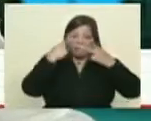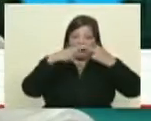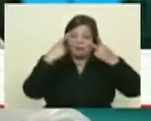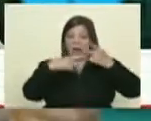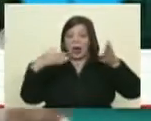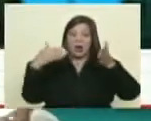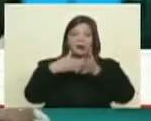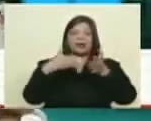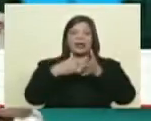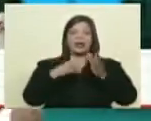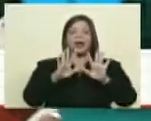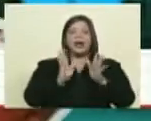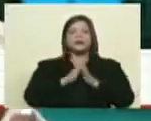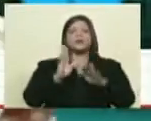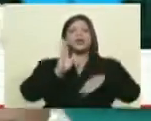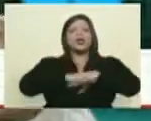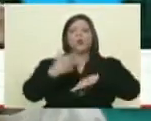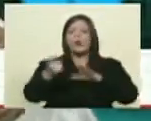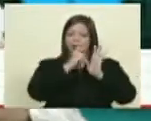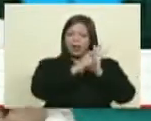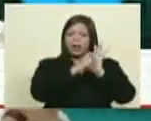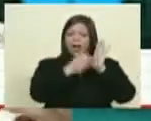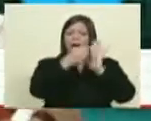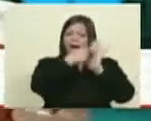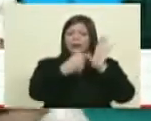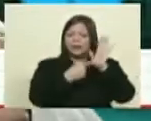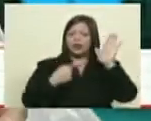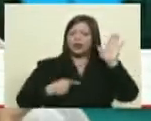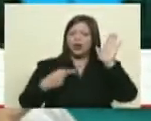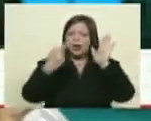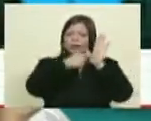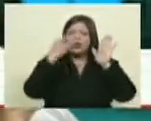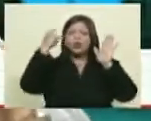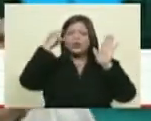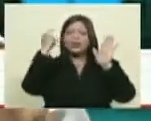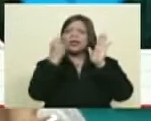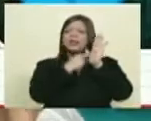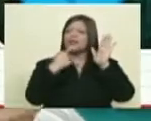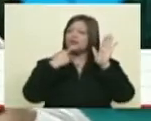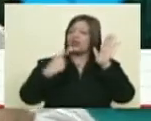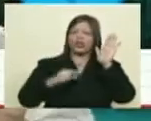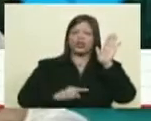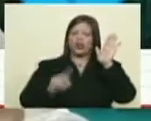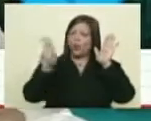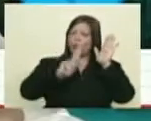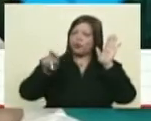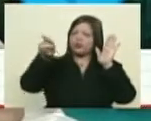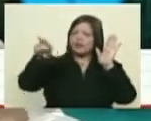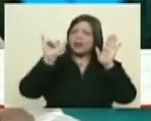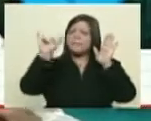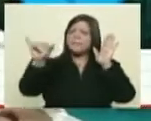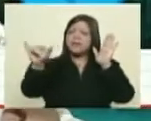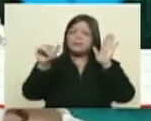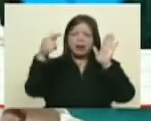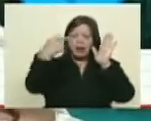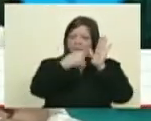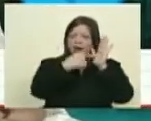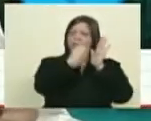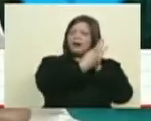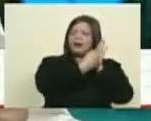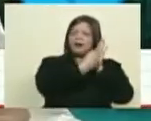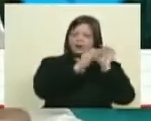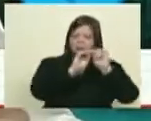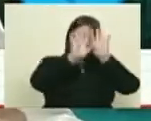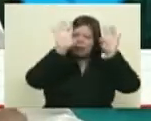periodismo, pues se les decía, bueno, ¿y por qué usted en este artículo que publicó tal día no dijo o no utilizó esas mismas técnicas que tan